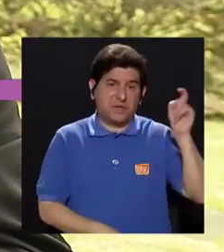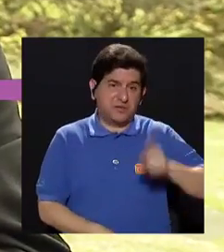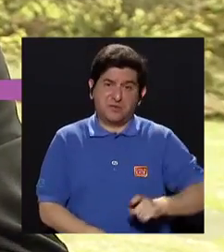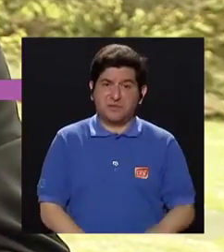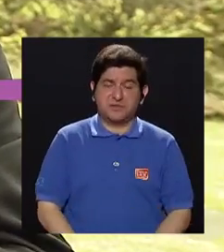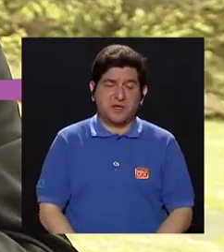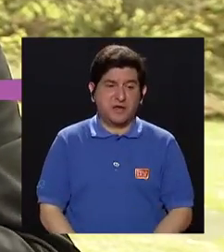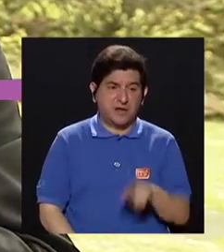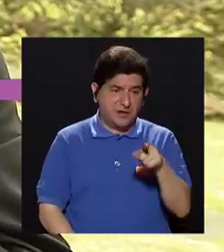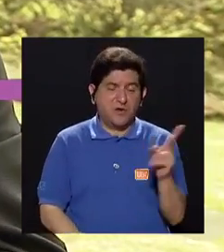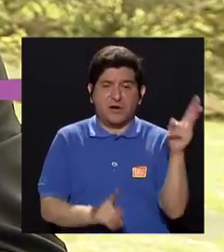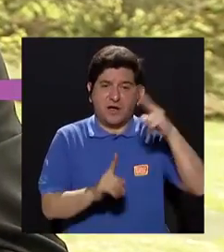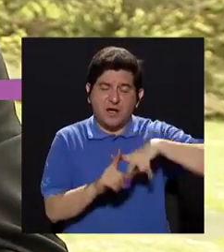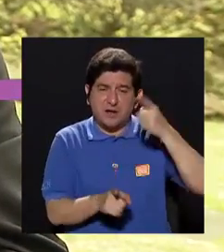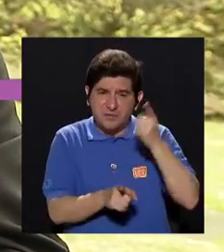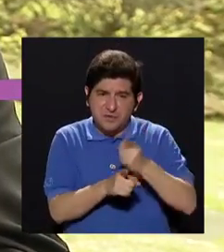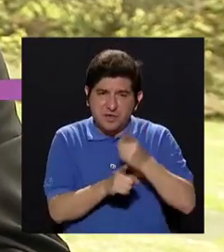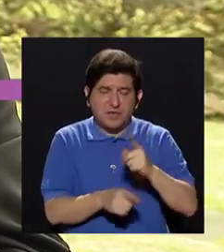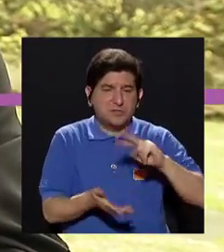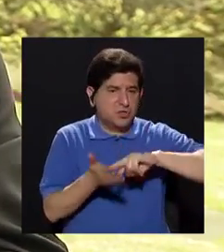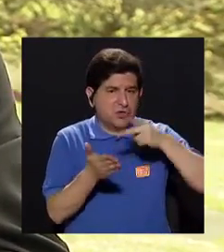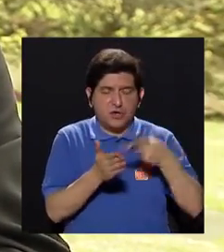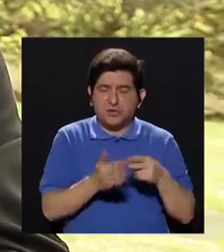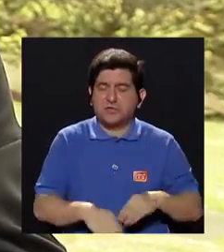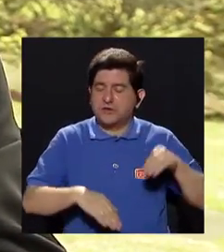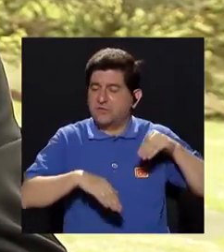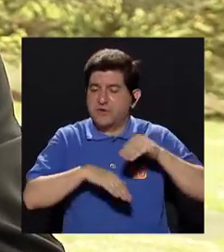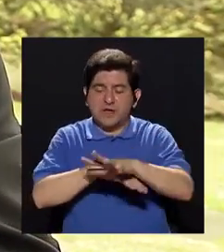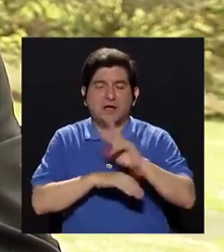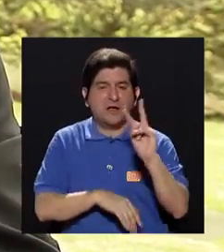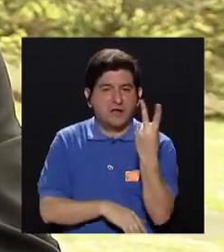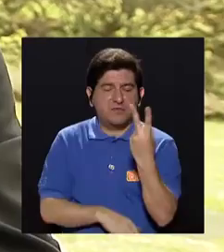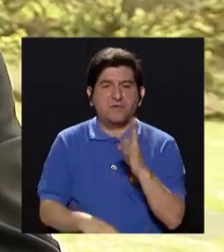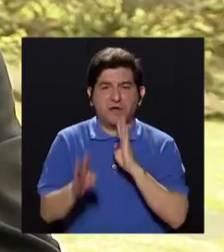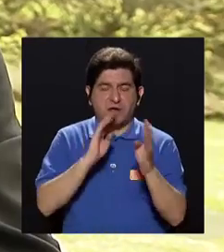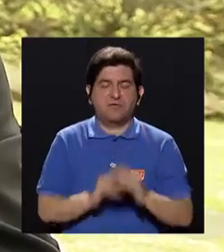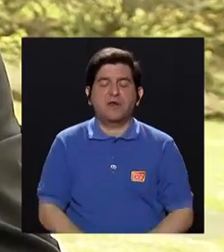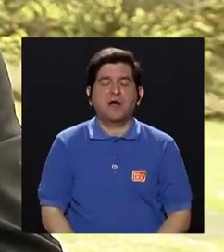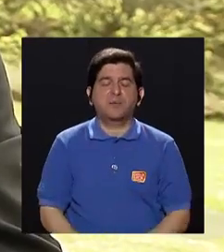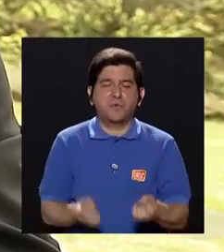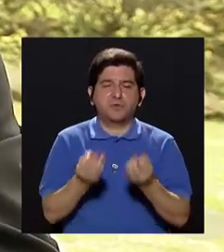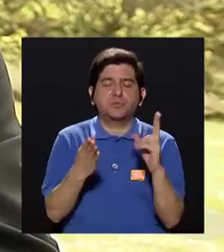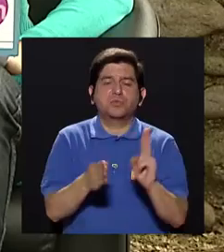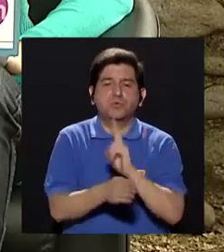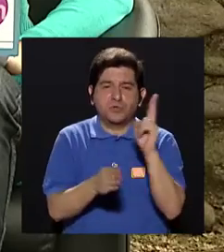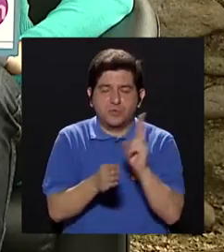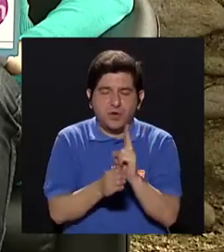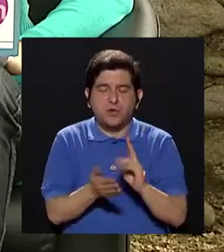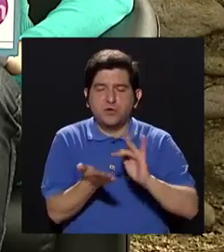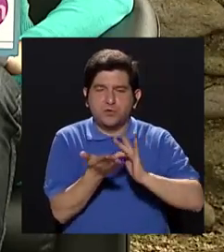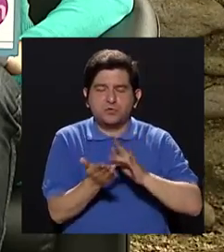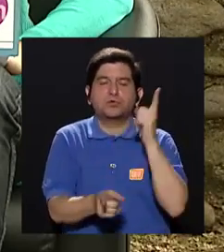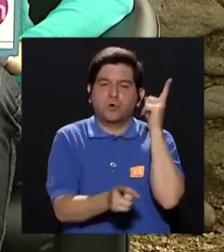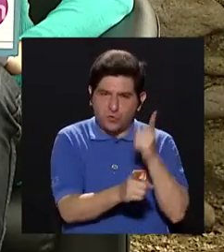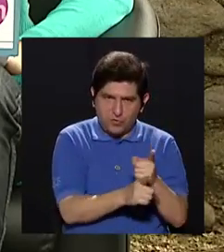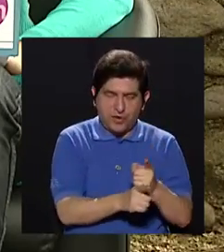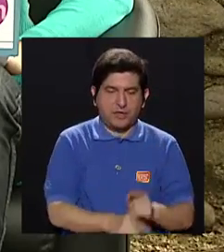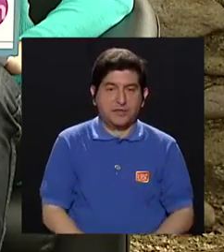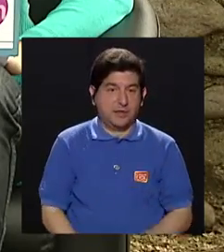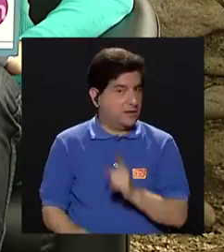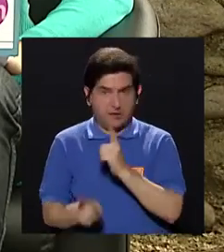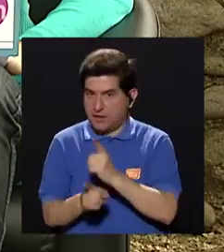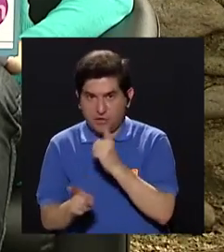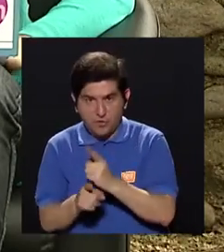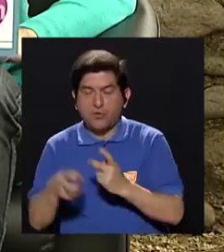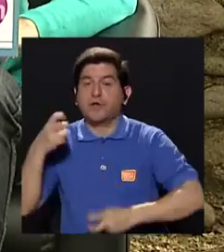hacen lo que tienen que hacer y no están generando ningún efecto secundario, hablamos de polimedicación adecuada. Cuando es inadecuada es cuando ya empieza a